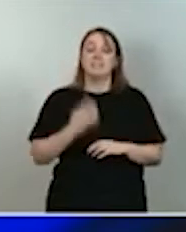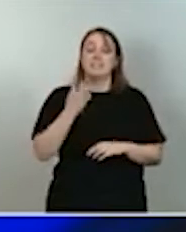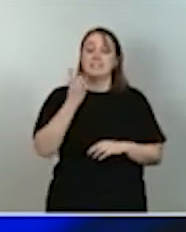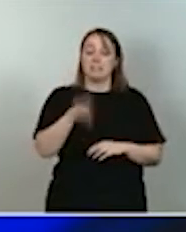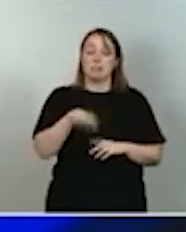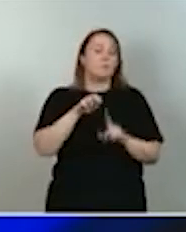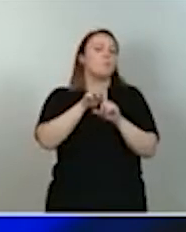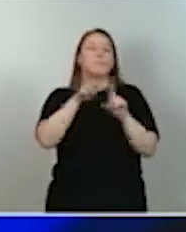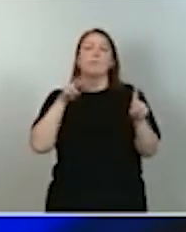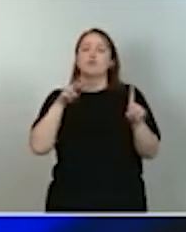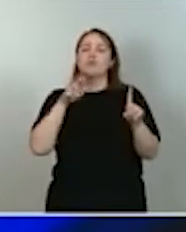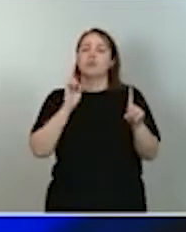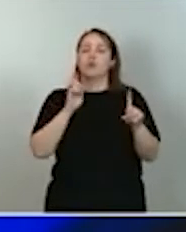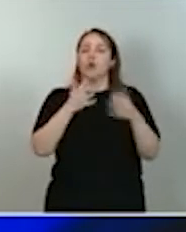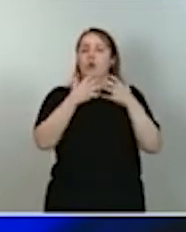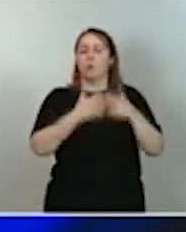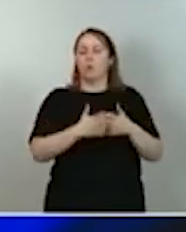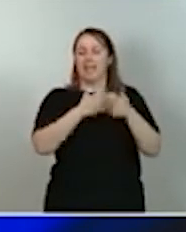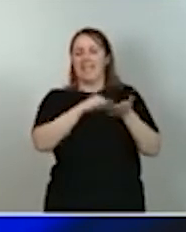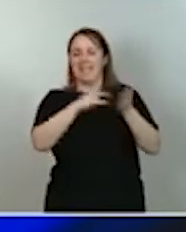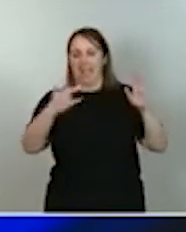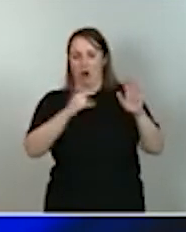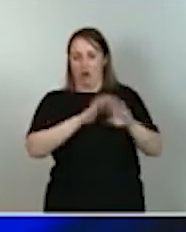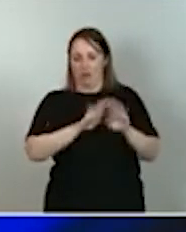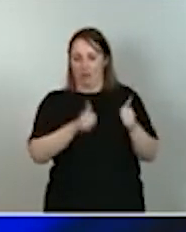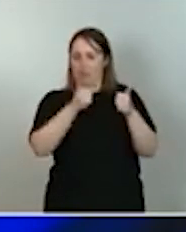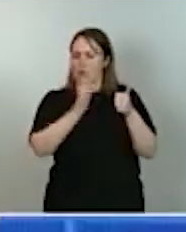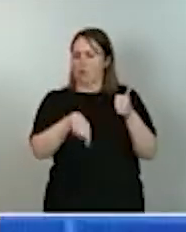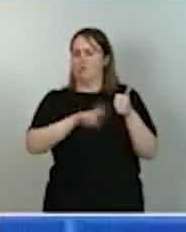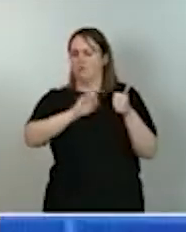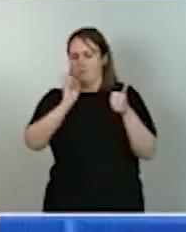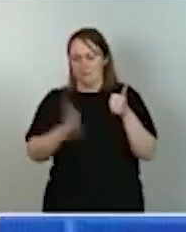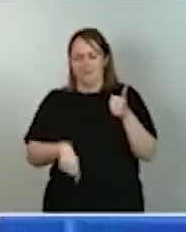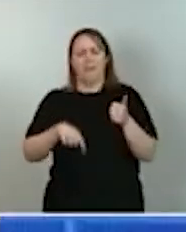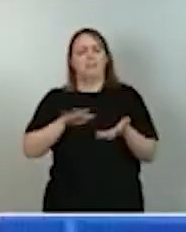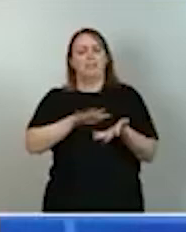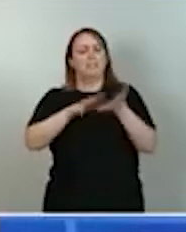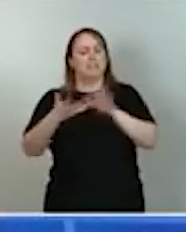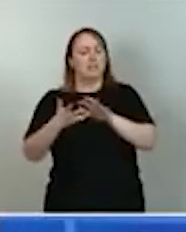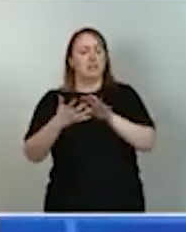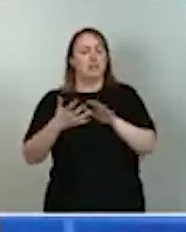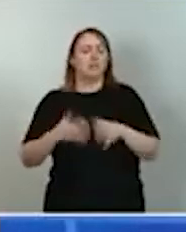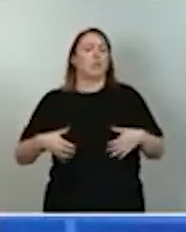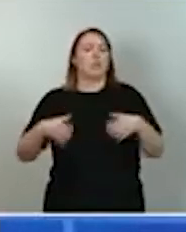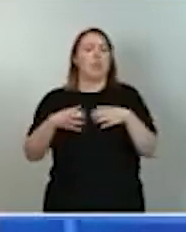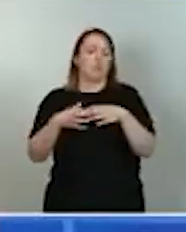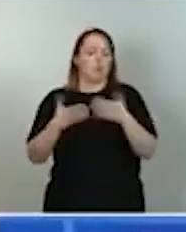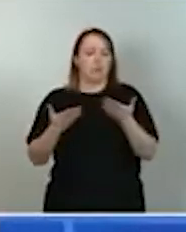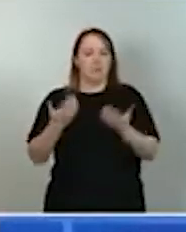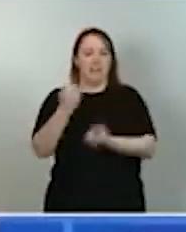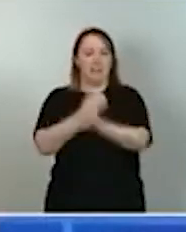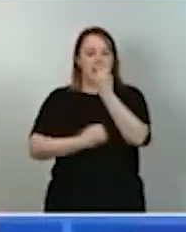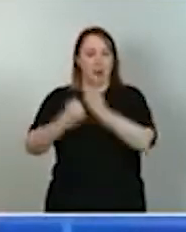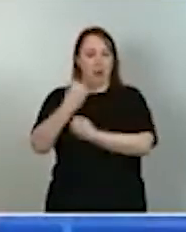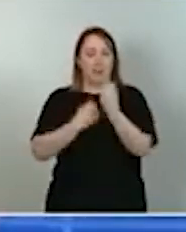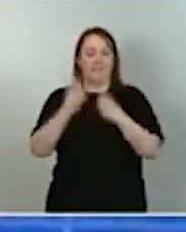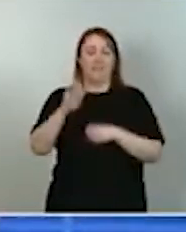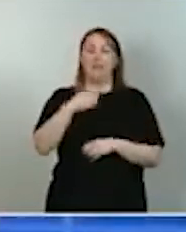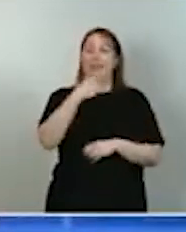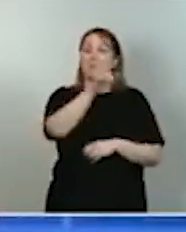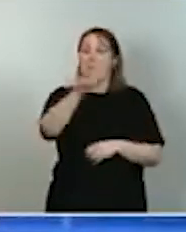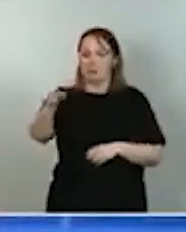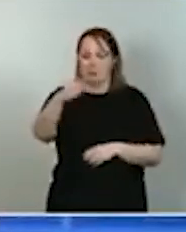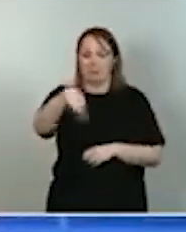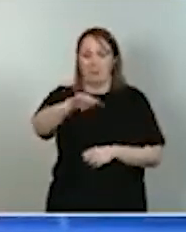infraestructuras y la tecnología, como en la transformación del conjunto de la economía y actuando sobre las personas, para garantizar